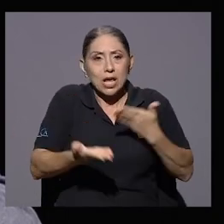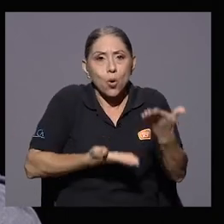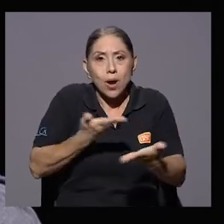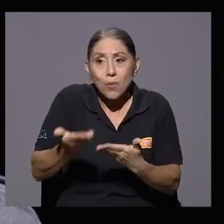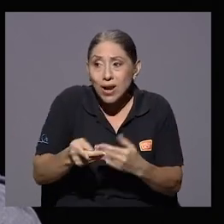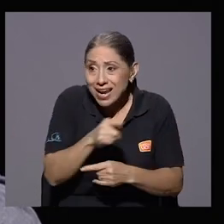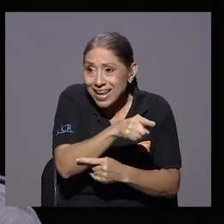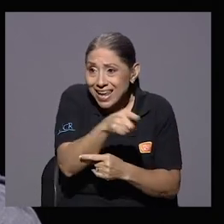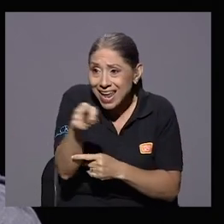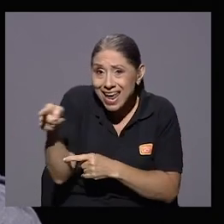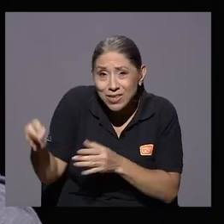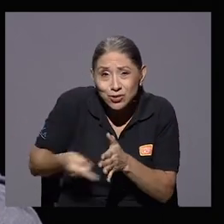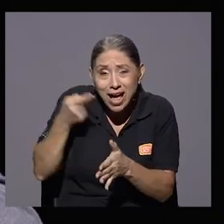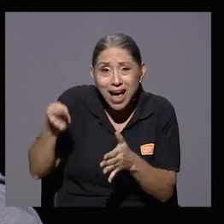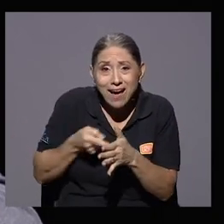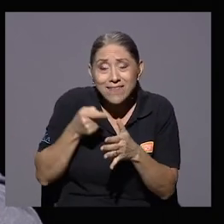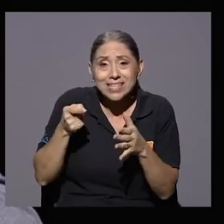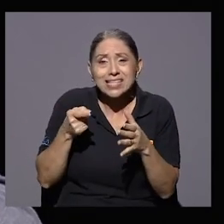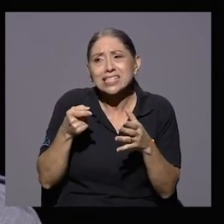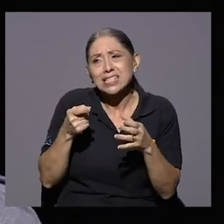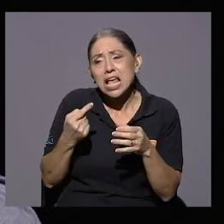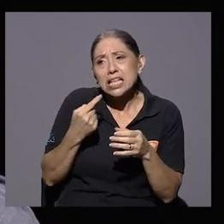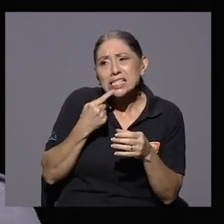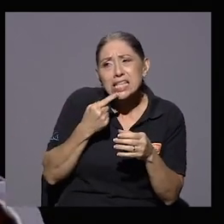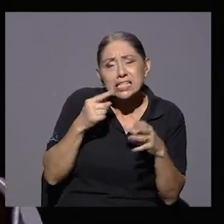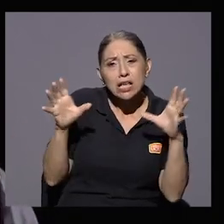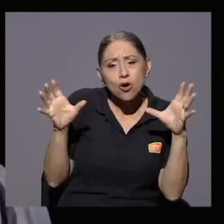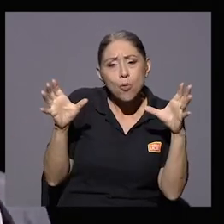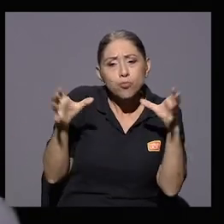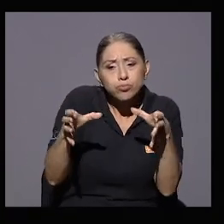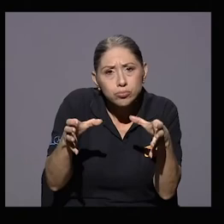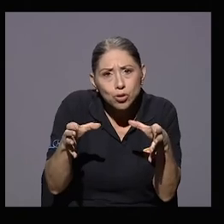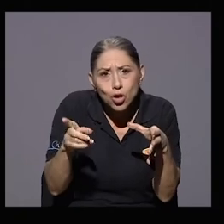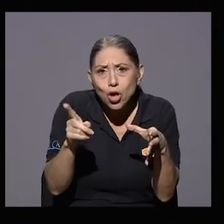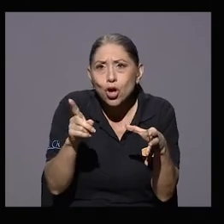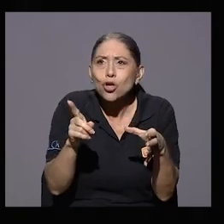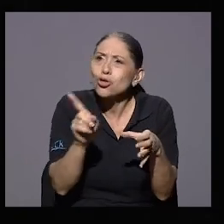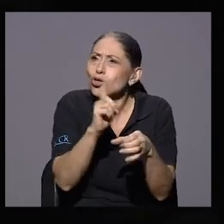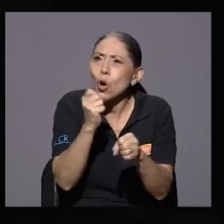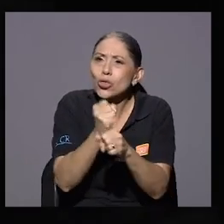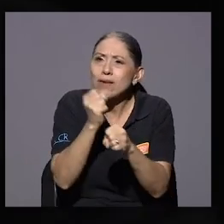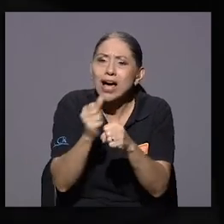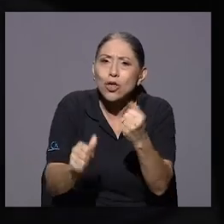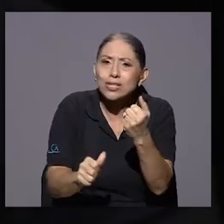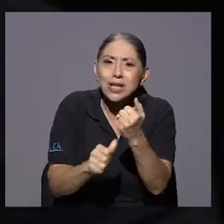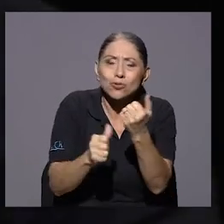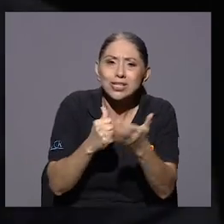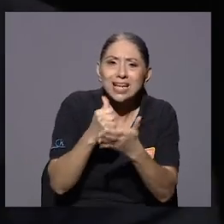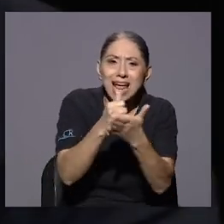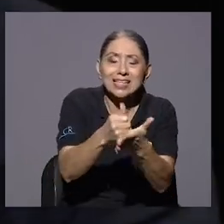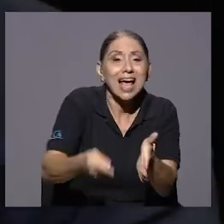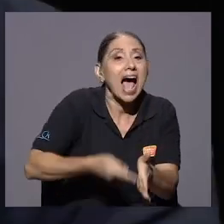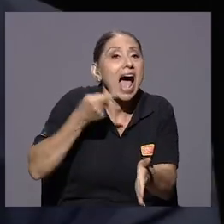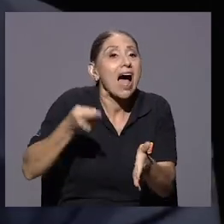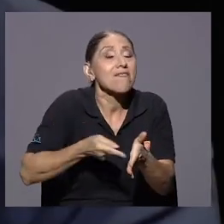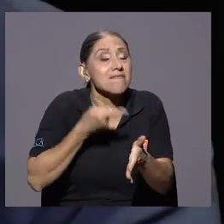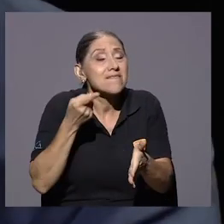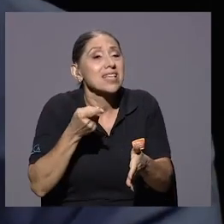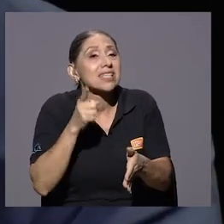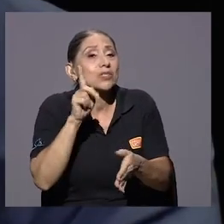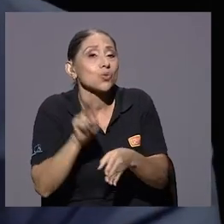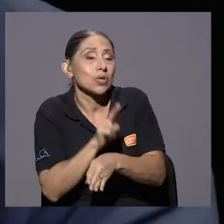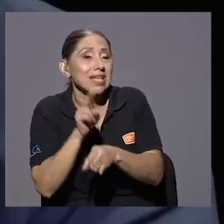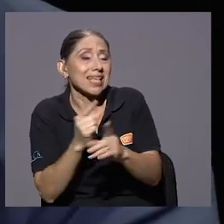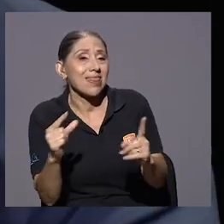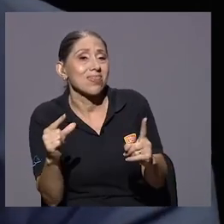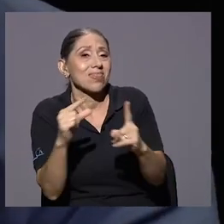ocasiones, no como trabajadores auxiliares, como debería de hacer, sino con términos que, de repente, la misma institucionalidad debería corregir. A